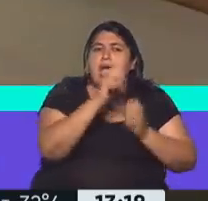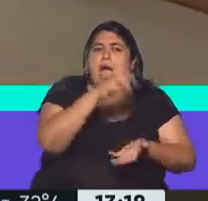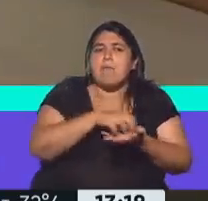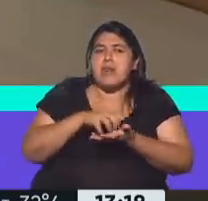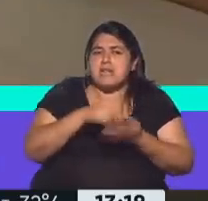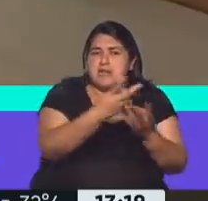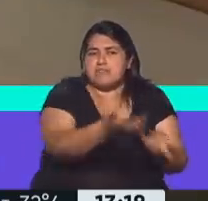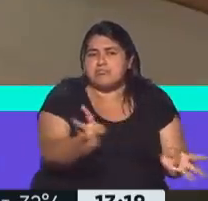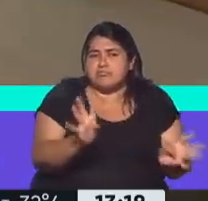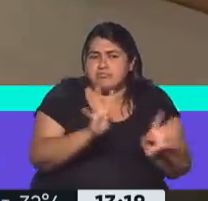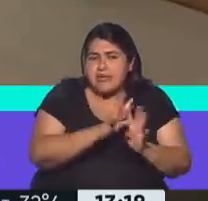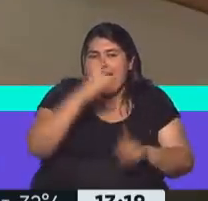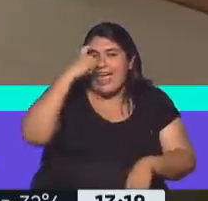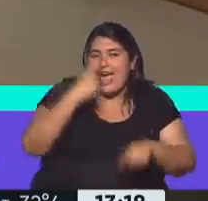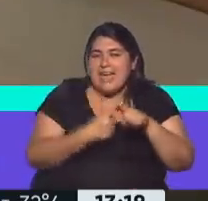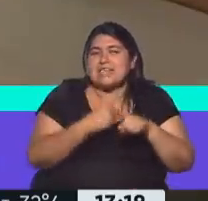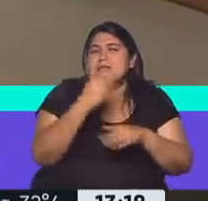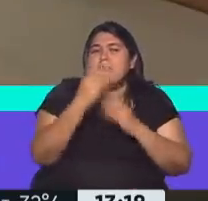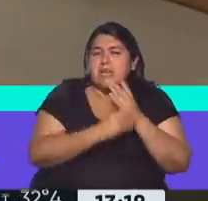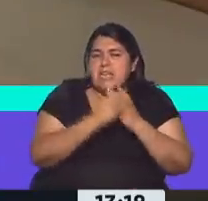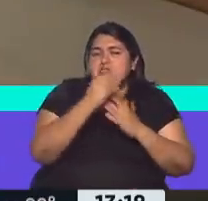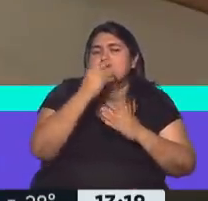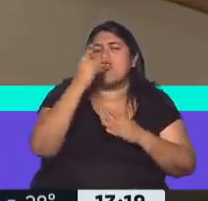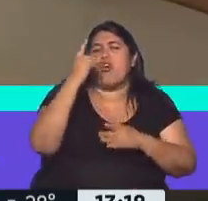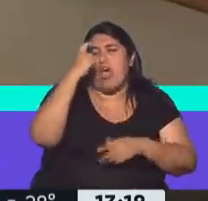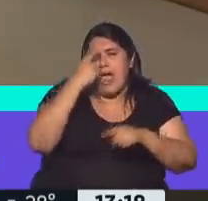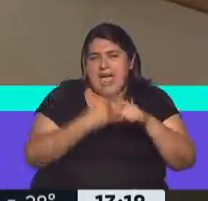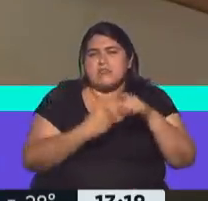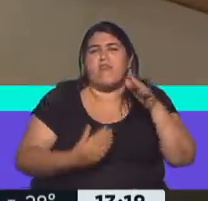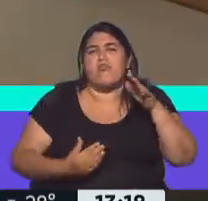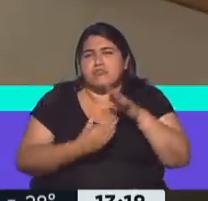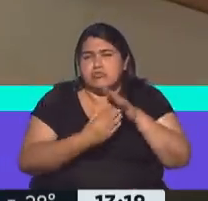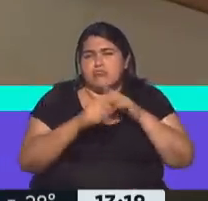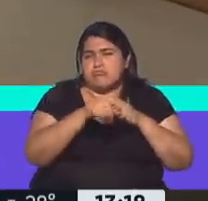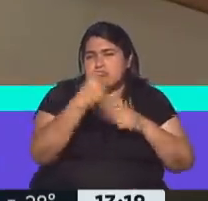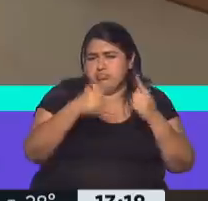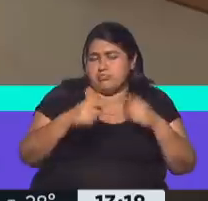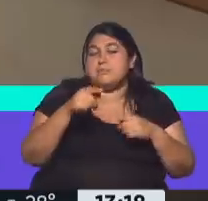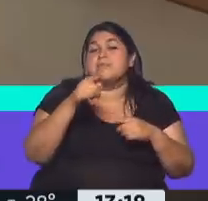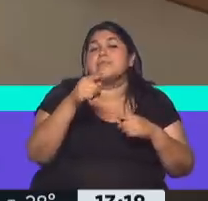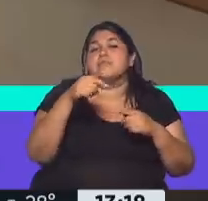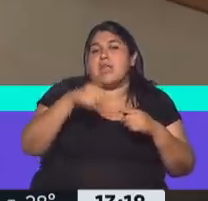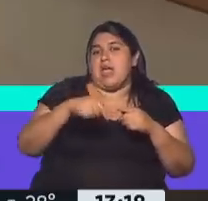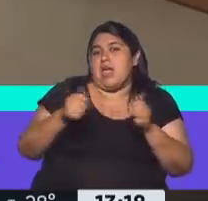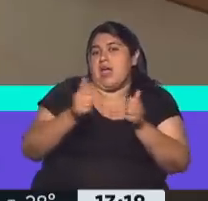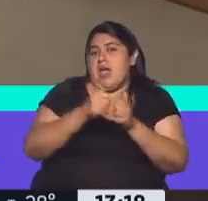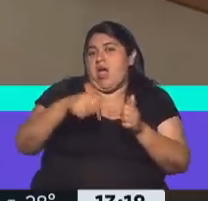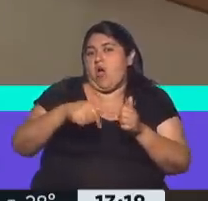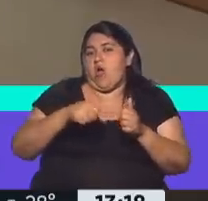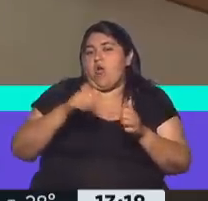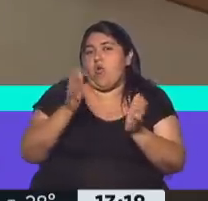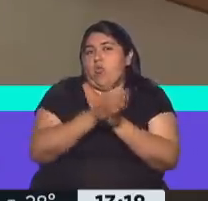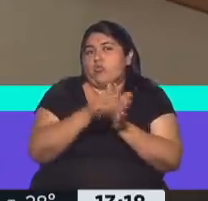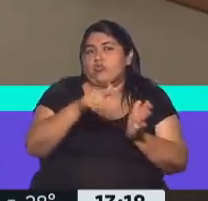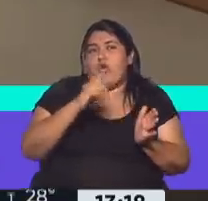exfuncionarios, ministros de la provincia de Buenos Aires, junto con el actual intendente de La